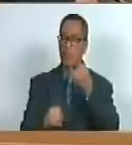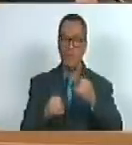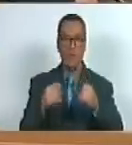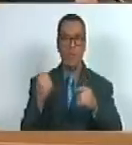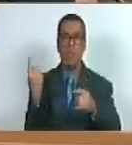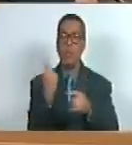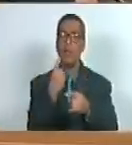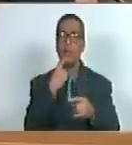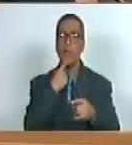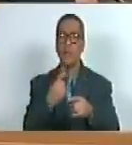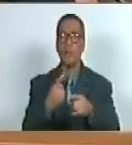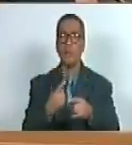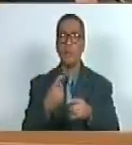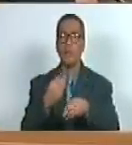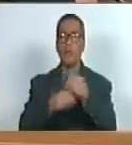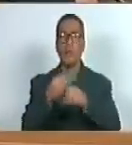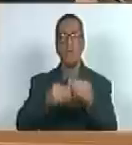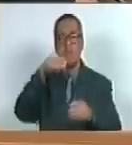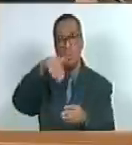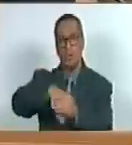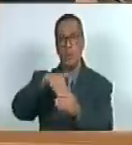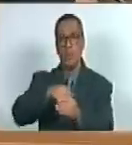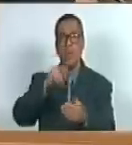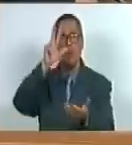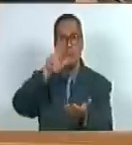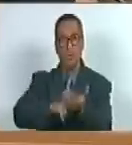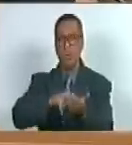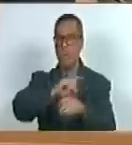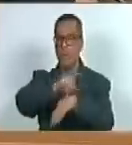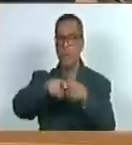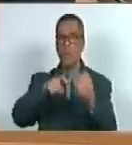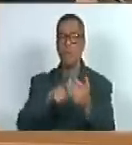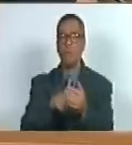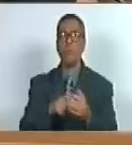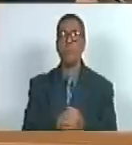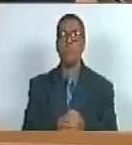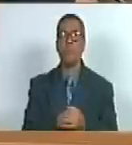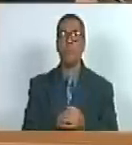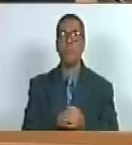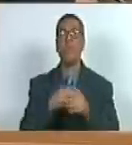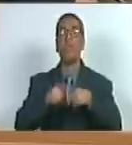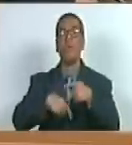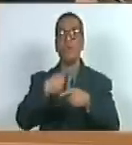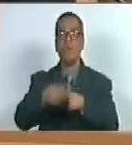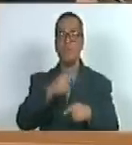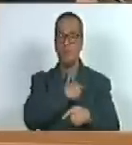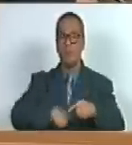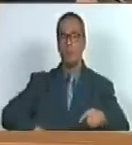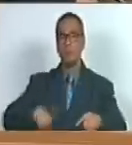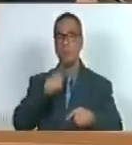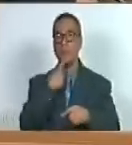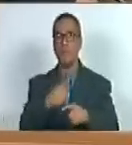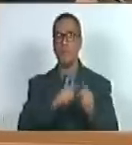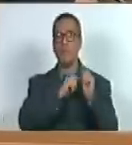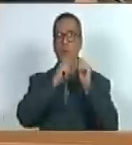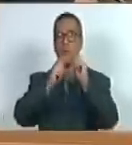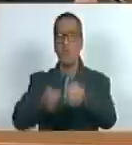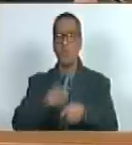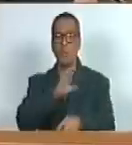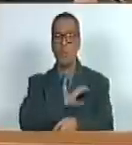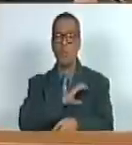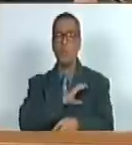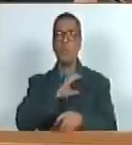intervenciones y sometido a votación resultó aprobado por unanimidad seguidamente el presidente designó una comisión